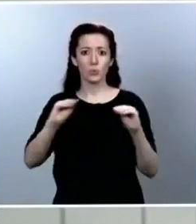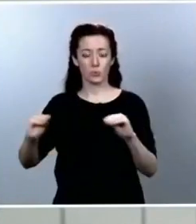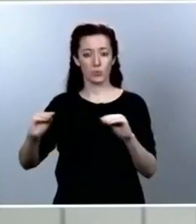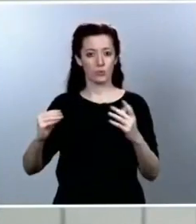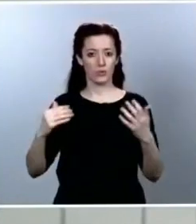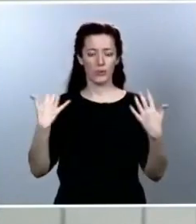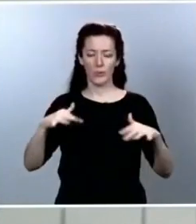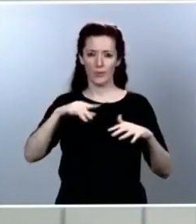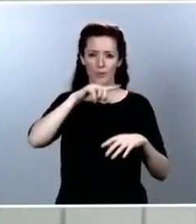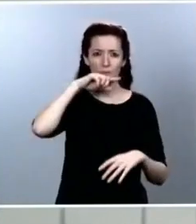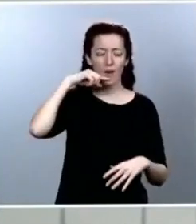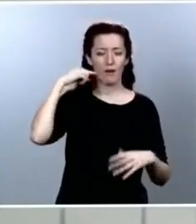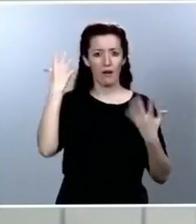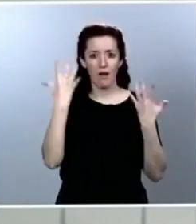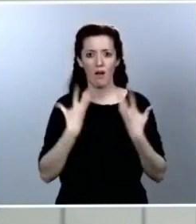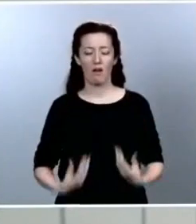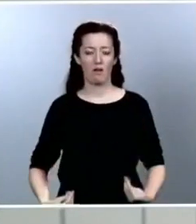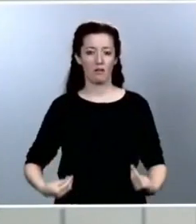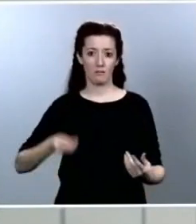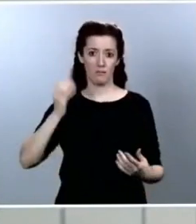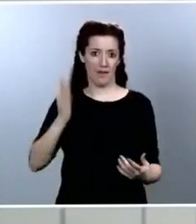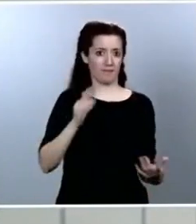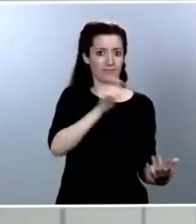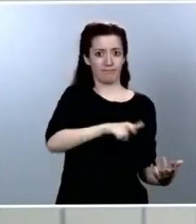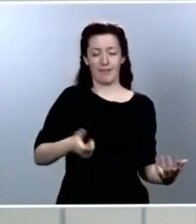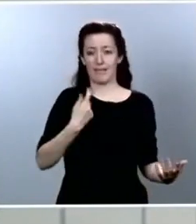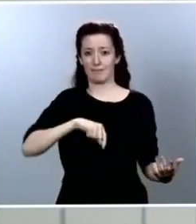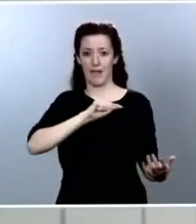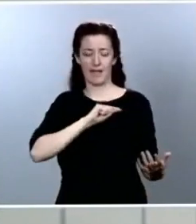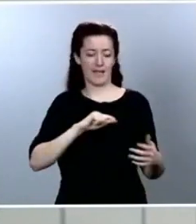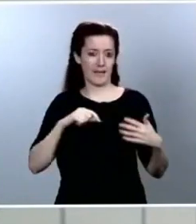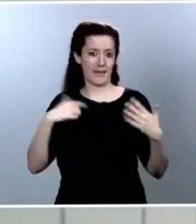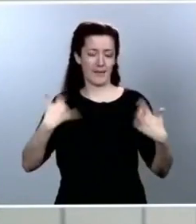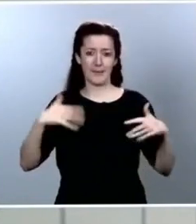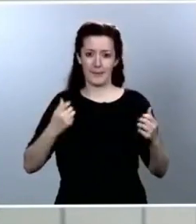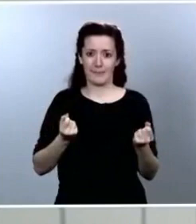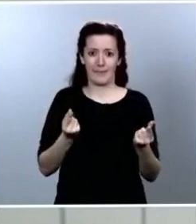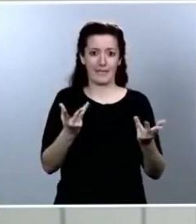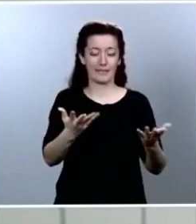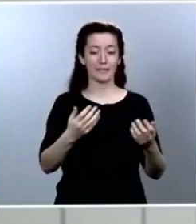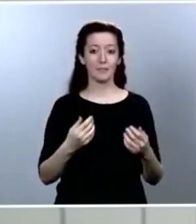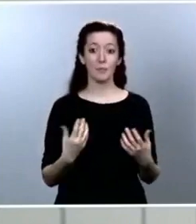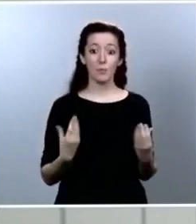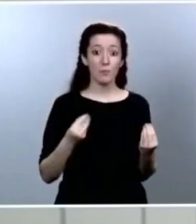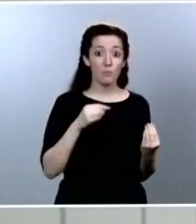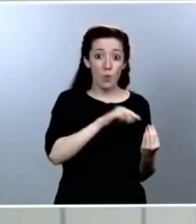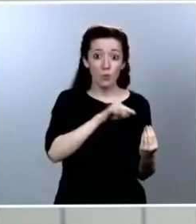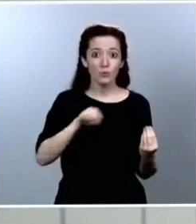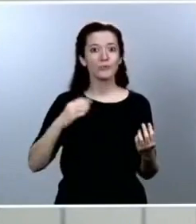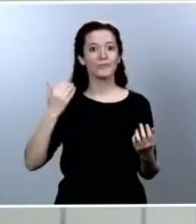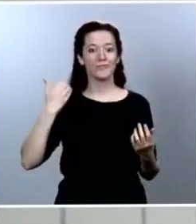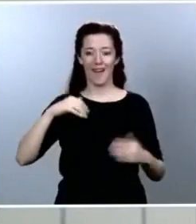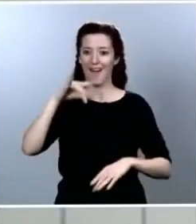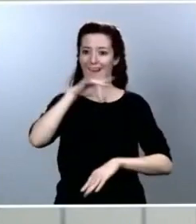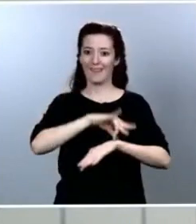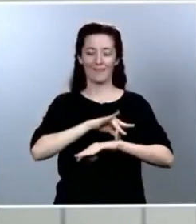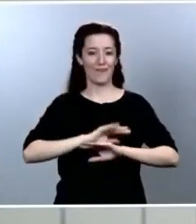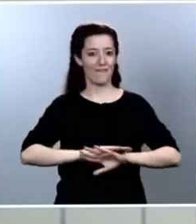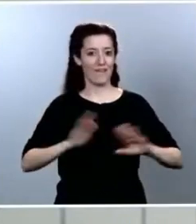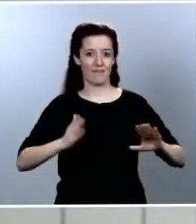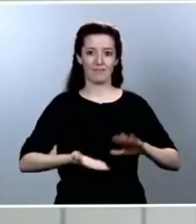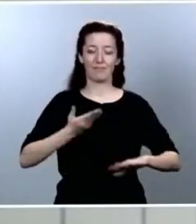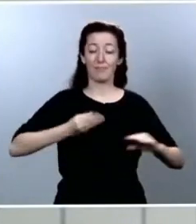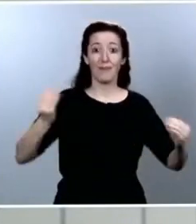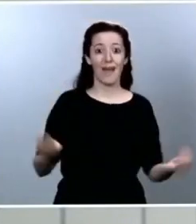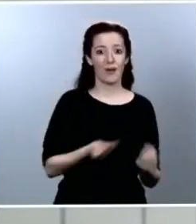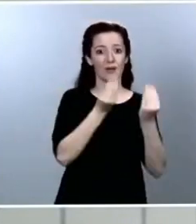desde el Palacio de la Moncloa, el jefe del Ejecutivo ha recordado que se cumplen ya seis semanas de confinamiento, que se mantendrá al menos hasta el